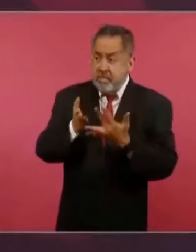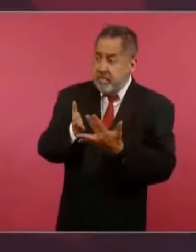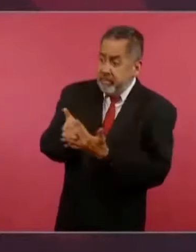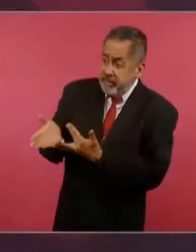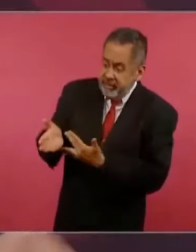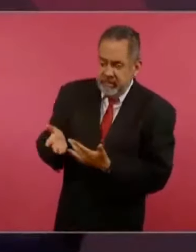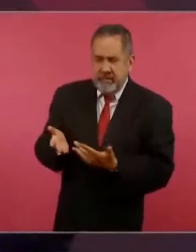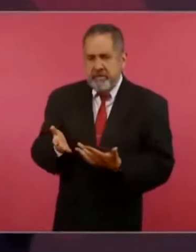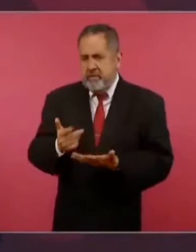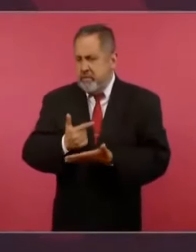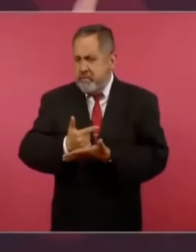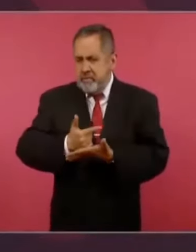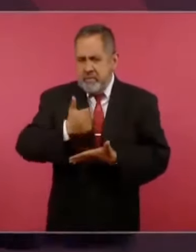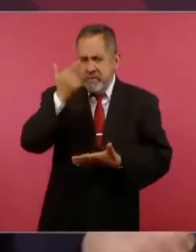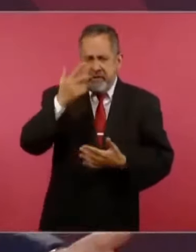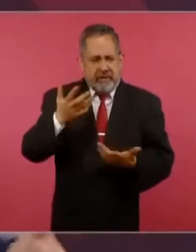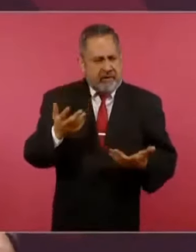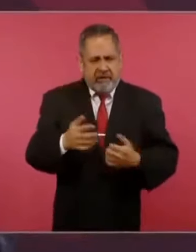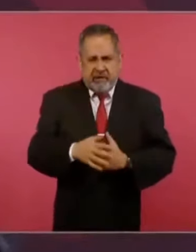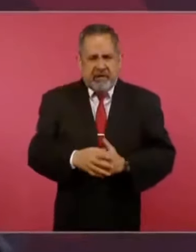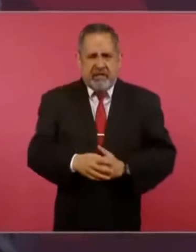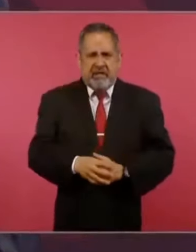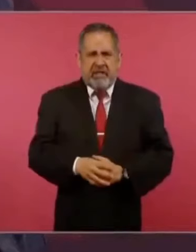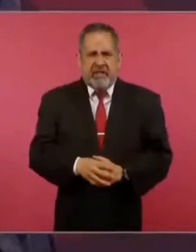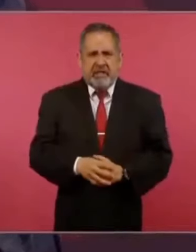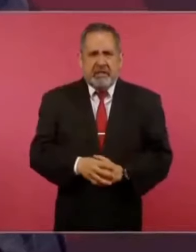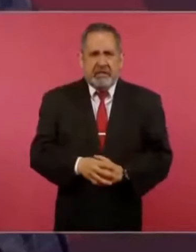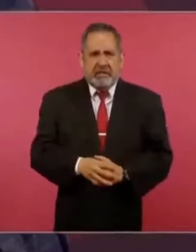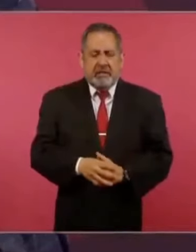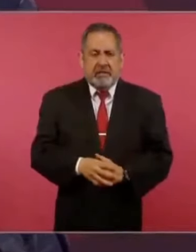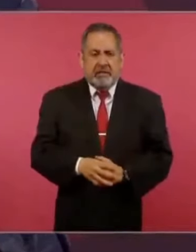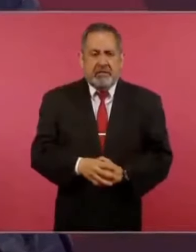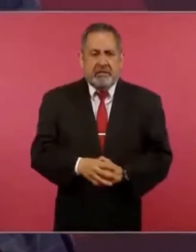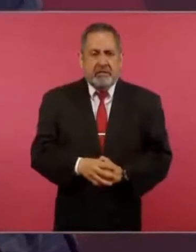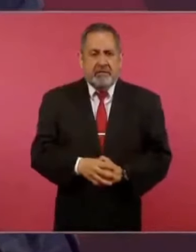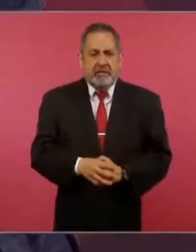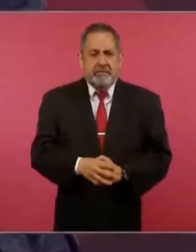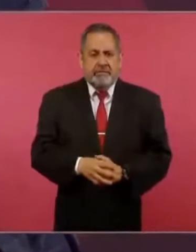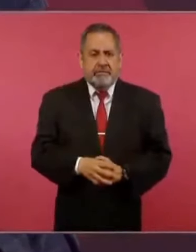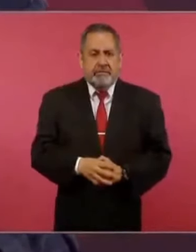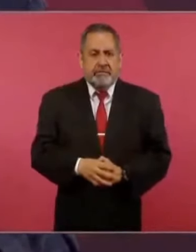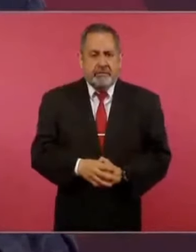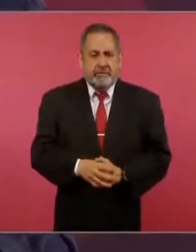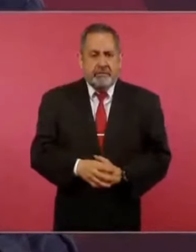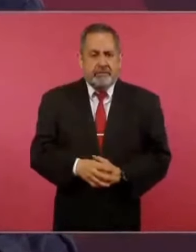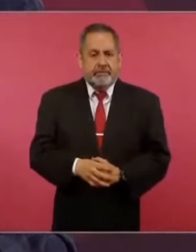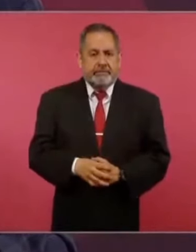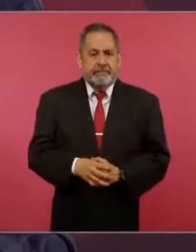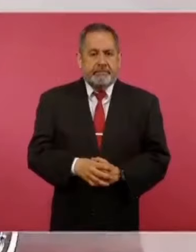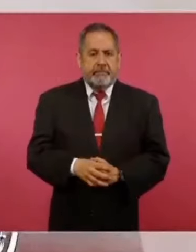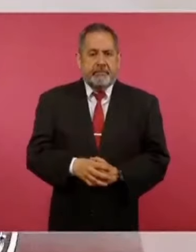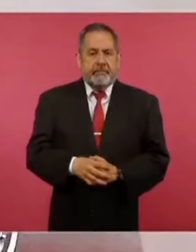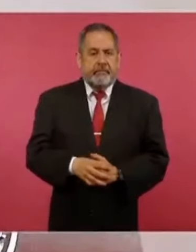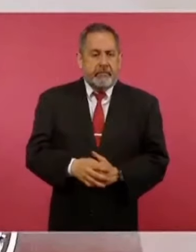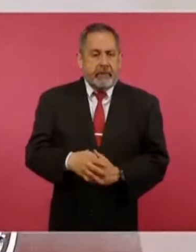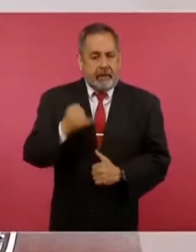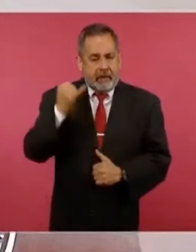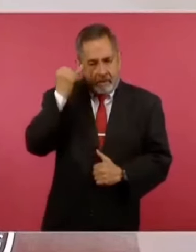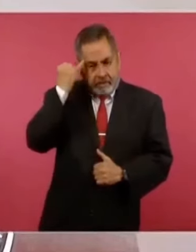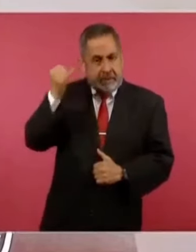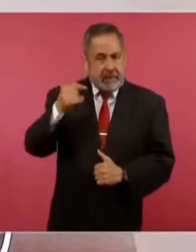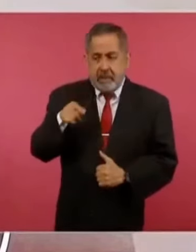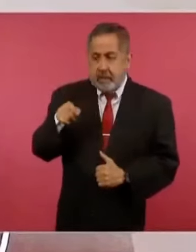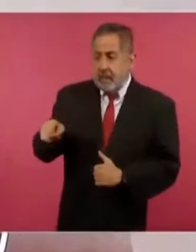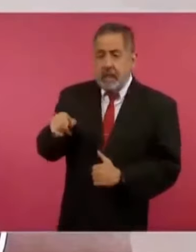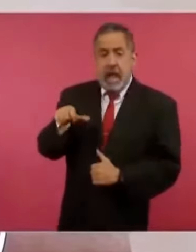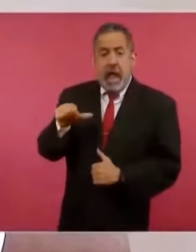O sea, imagínense que hay alguien que tiene asilo